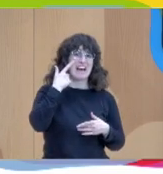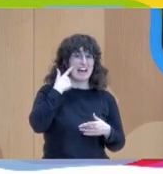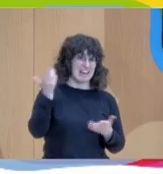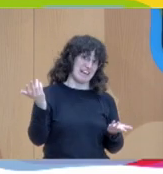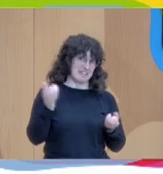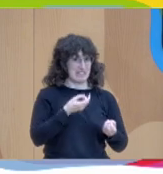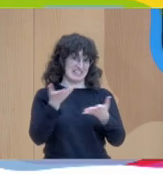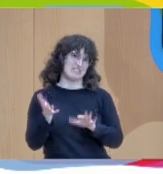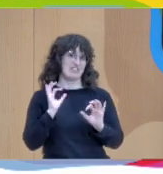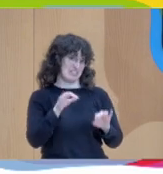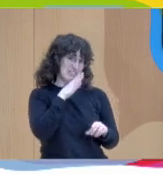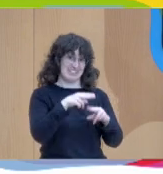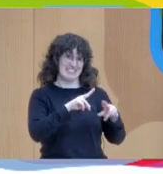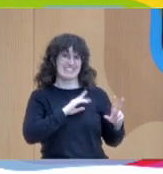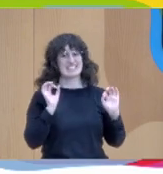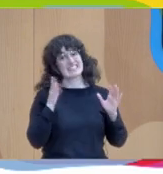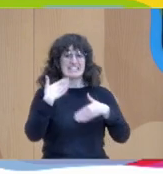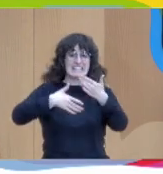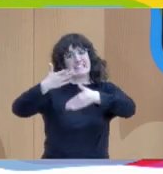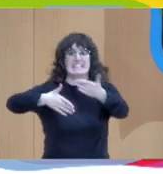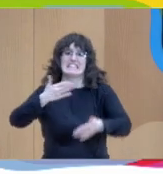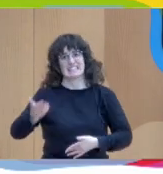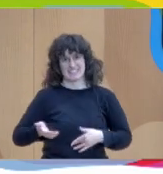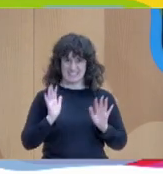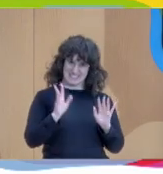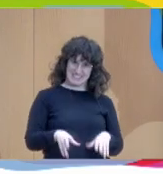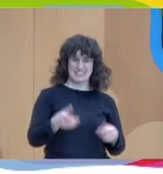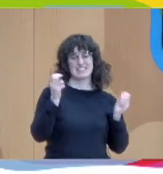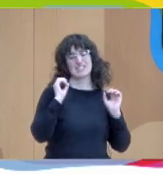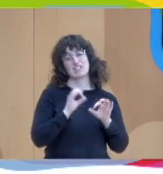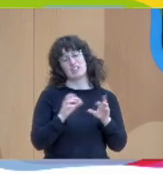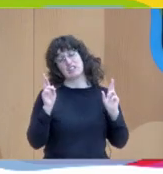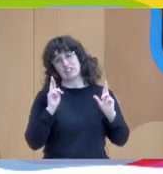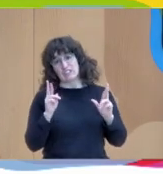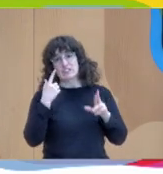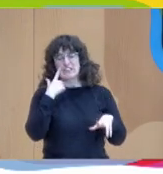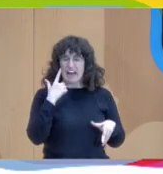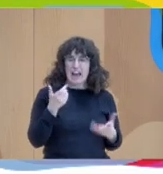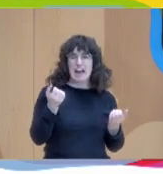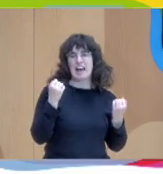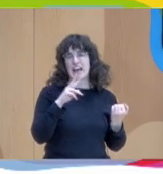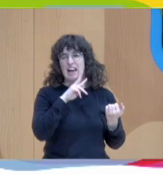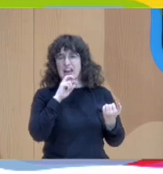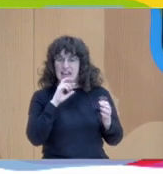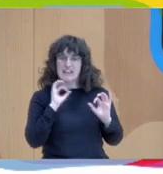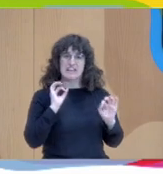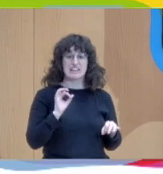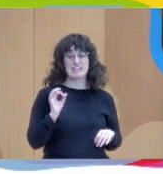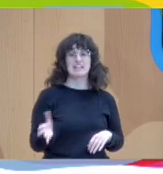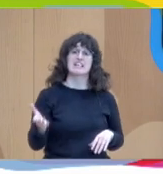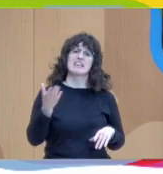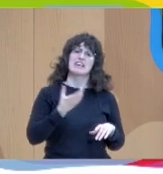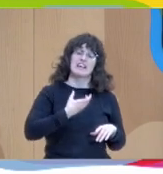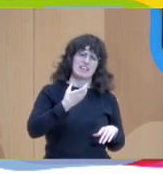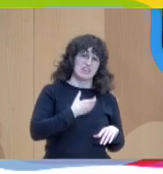Ahí vamos Ahí vamos Suerte Valor y al toro Pedro Educador Social Ayuntamiento de Pamplona queremos escucharte